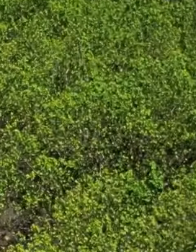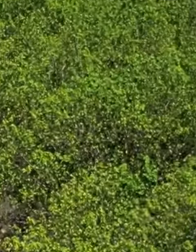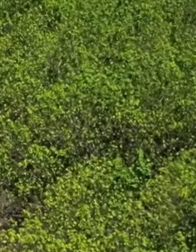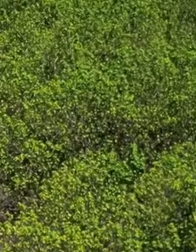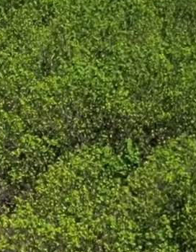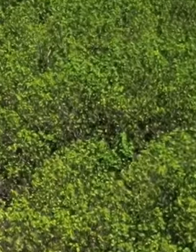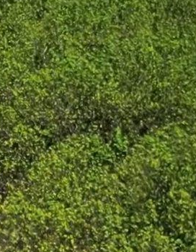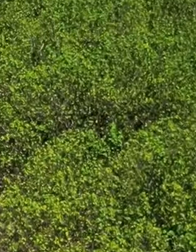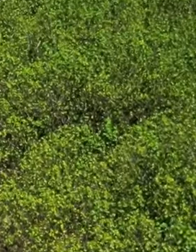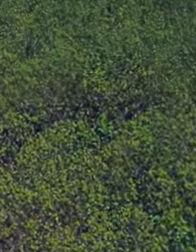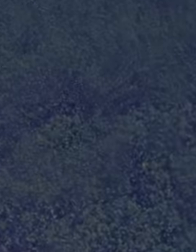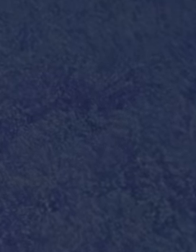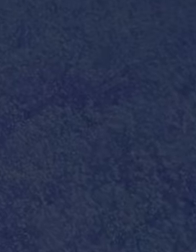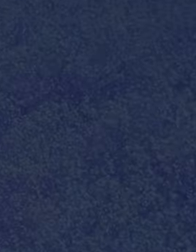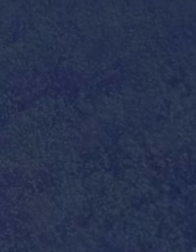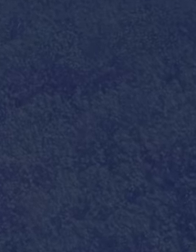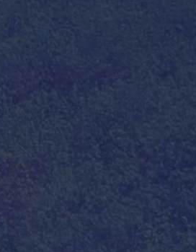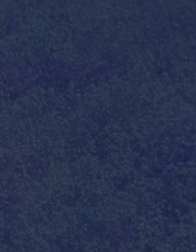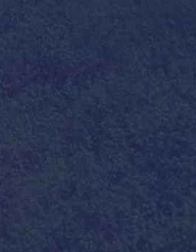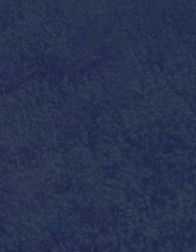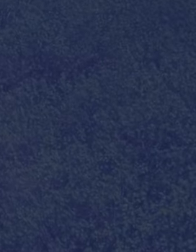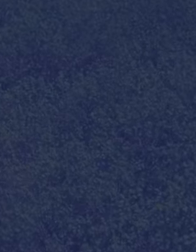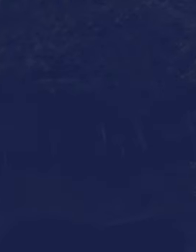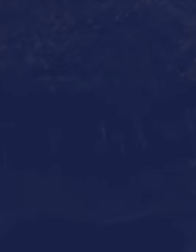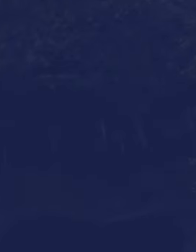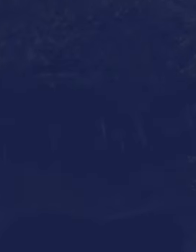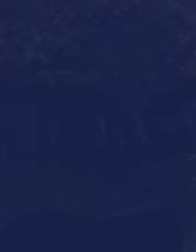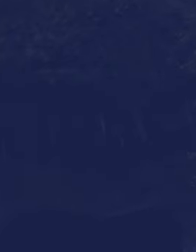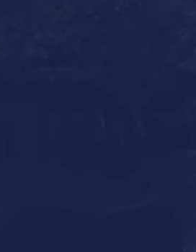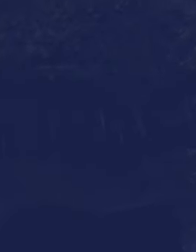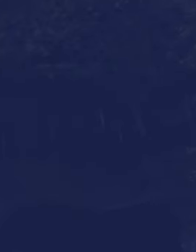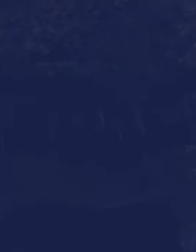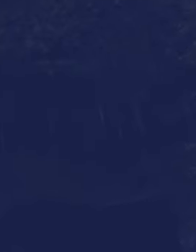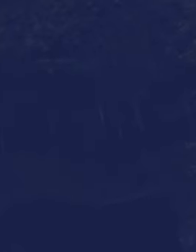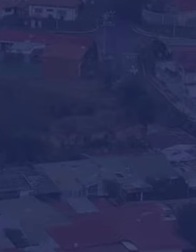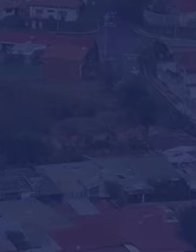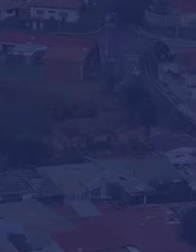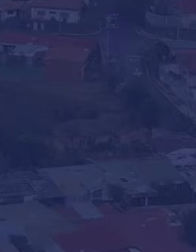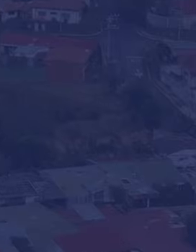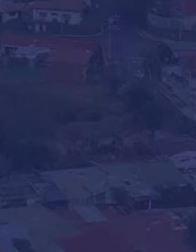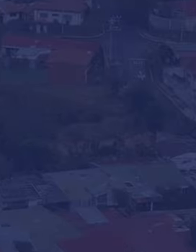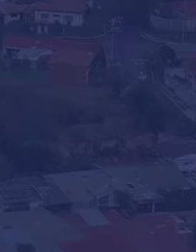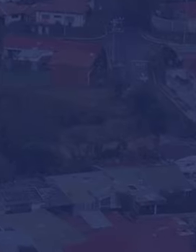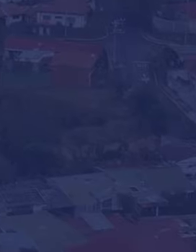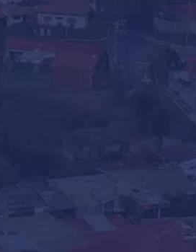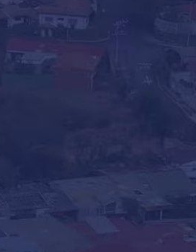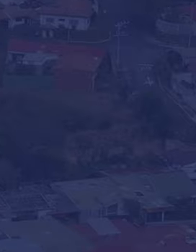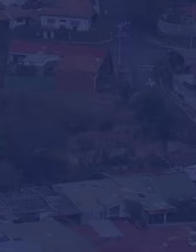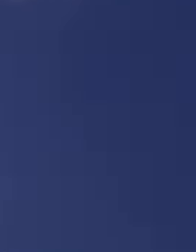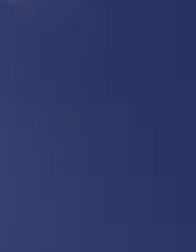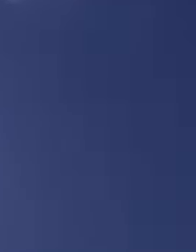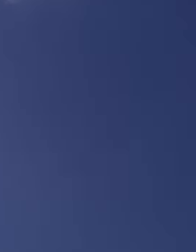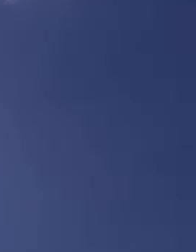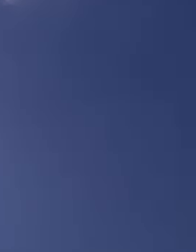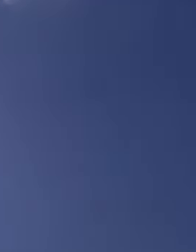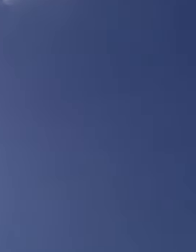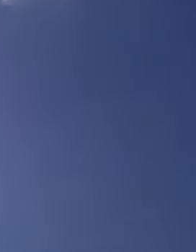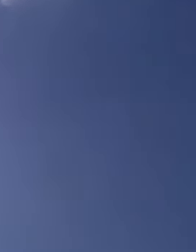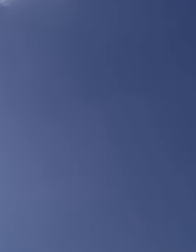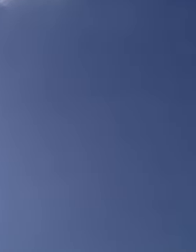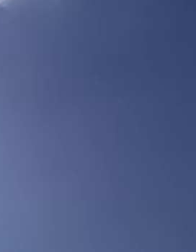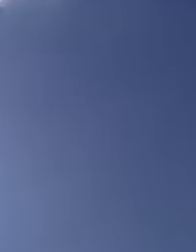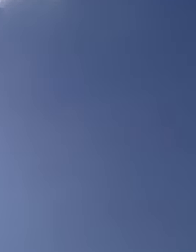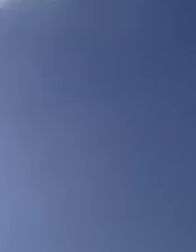Costa Rica tiene un firme propósito que la próxima generación crezca en un país mejor